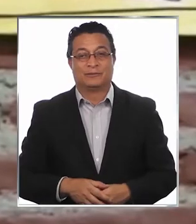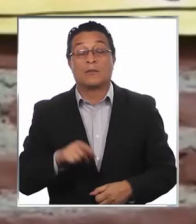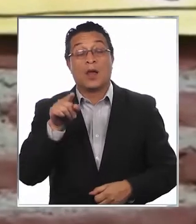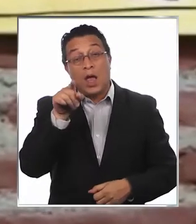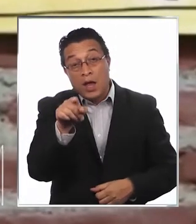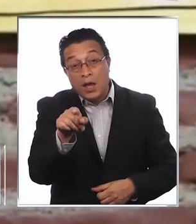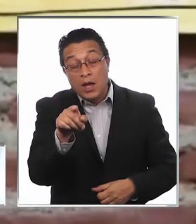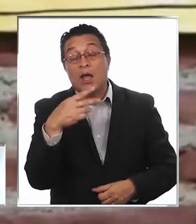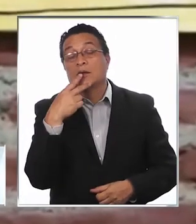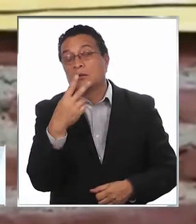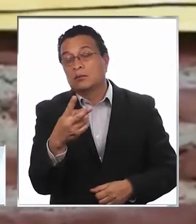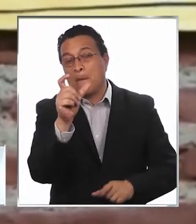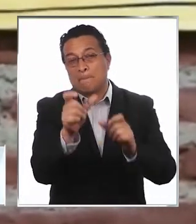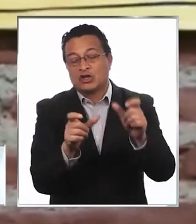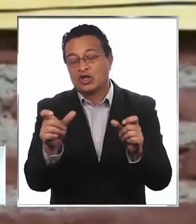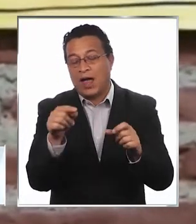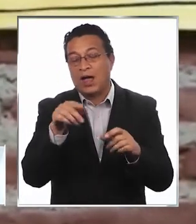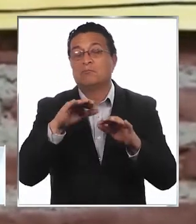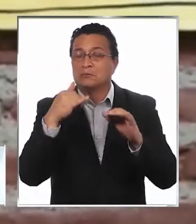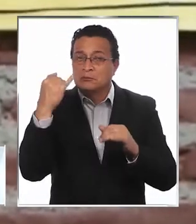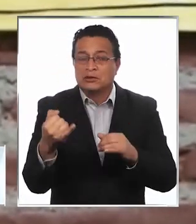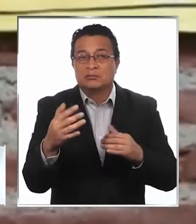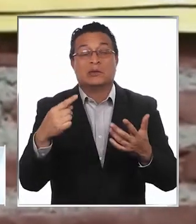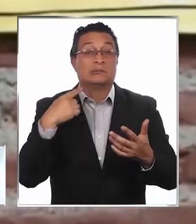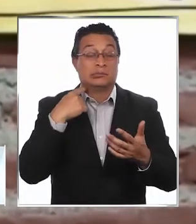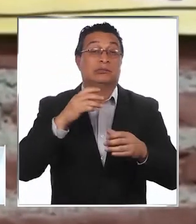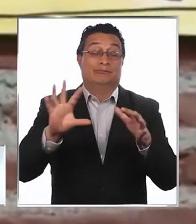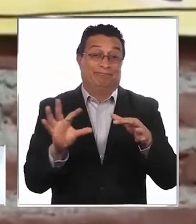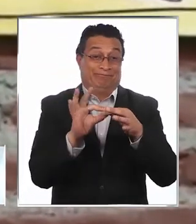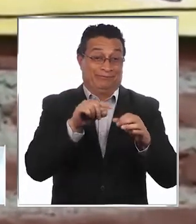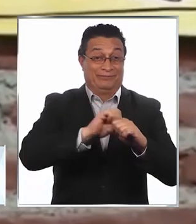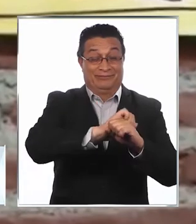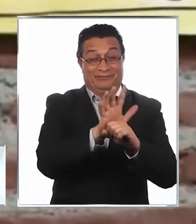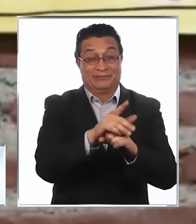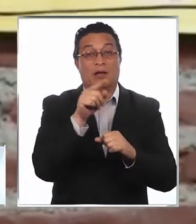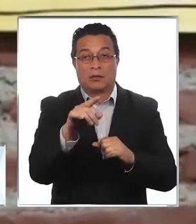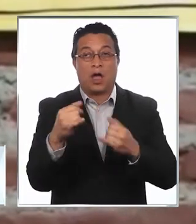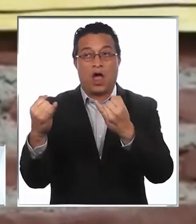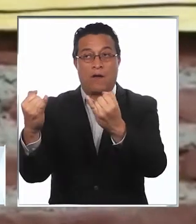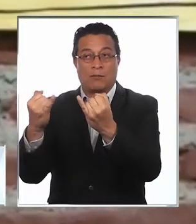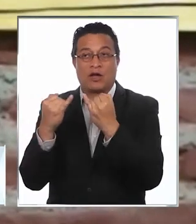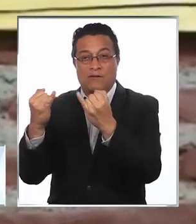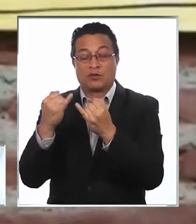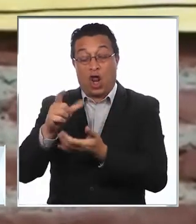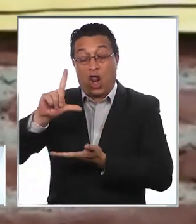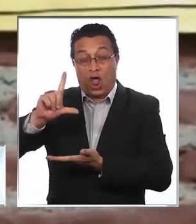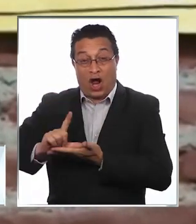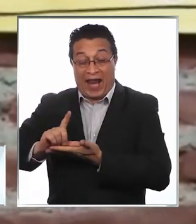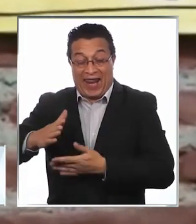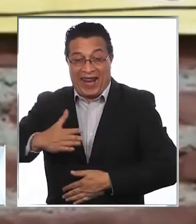tiempos de crisis, las personas, en este caso en la pandemia, encuentran que la información local